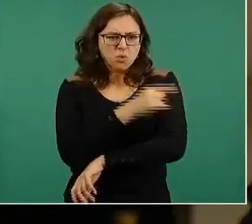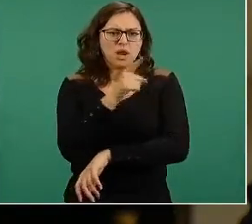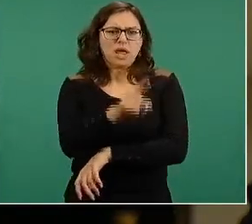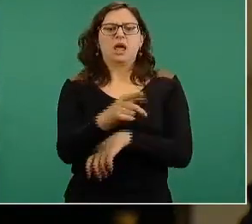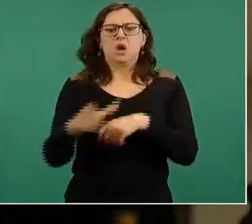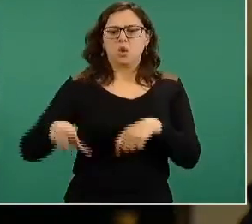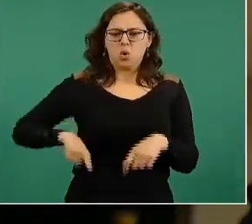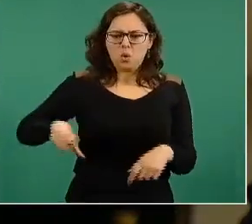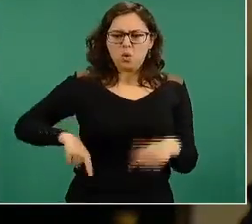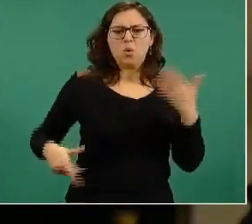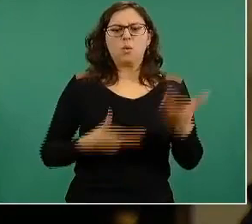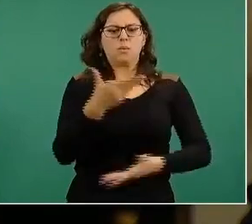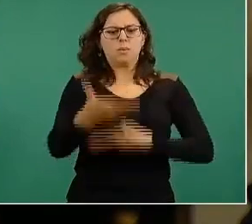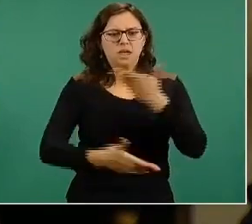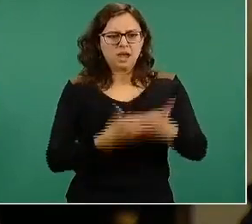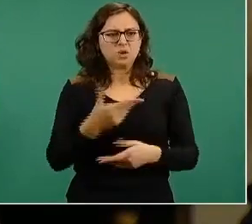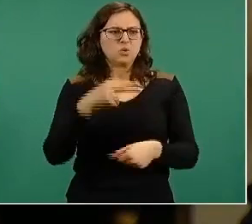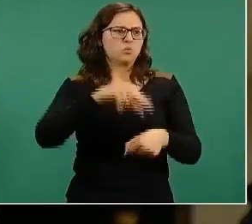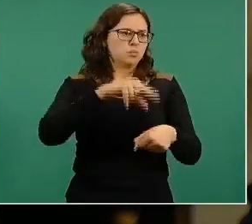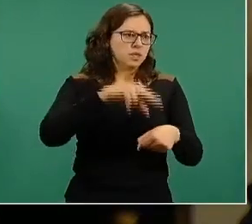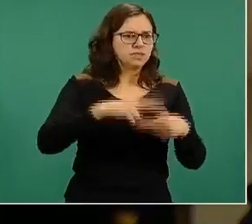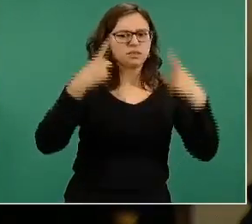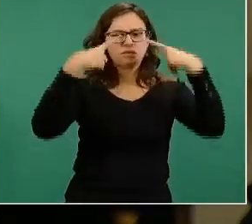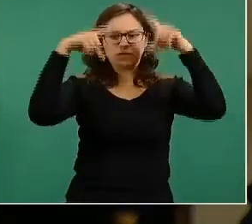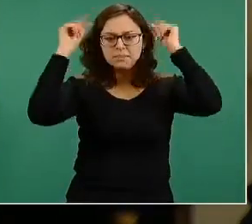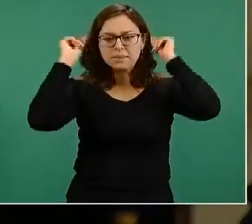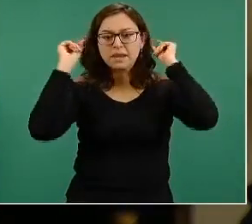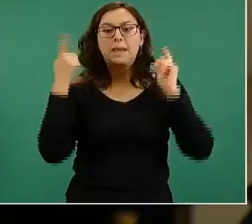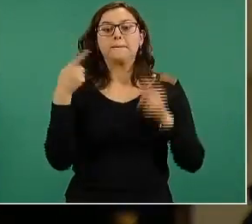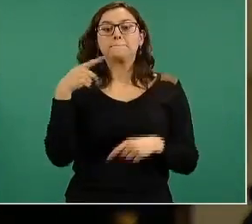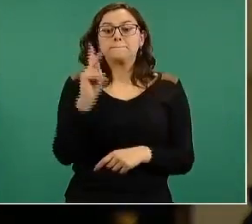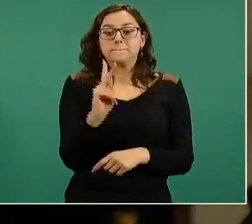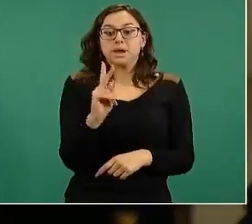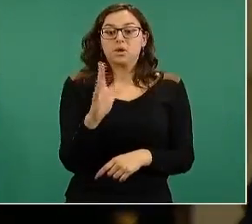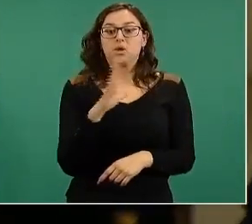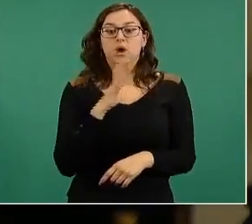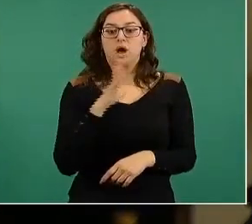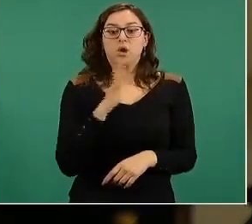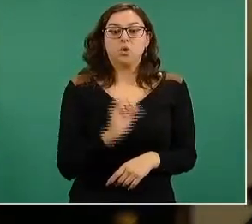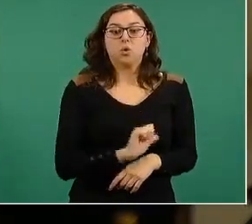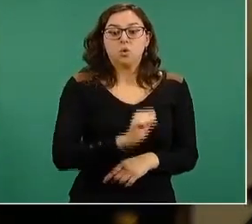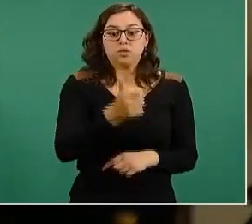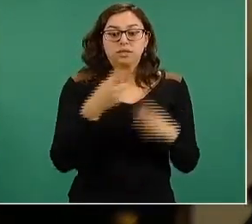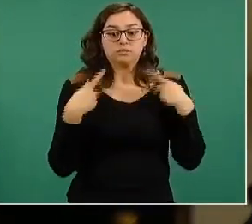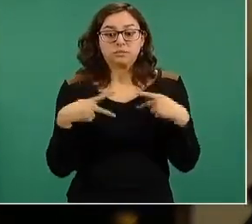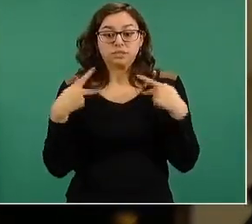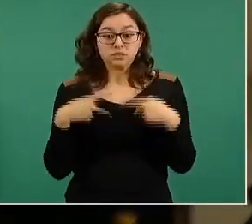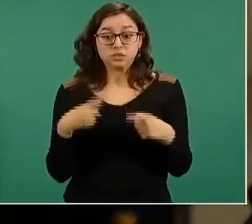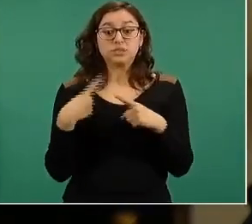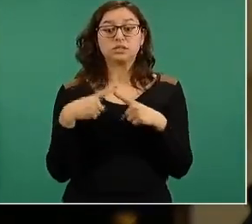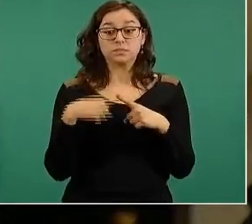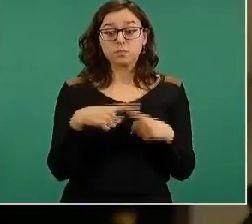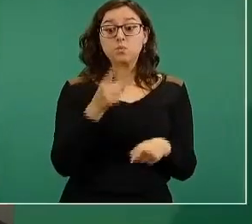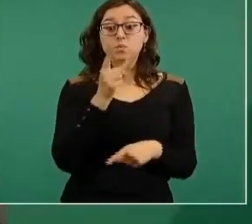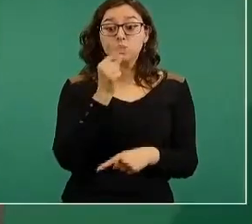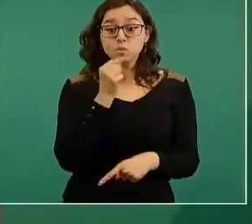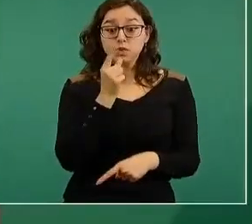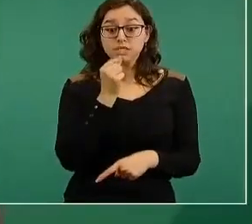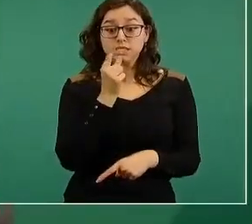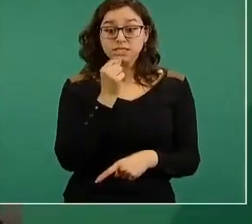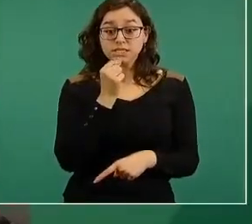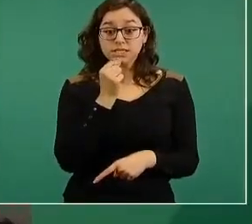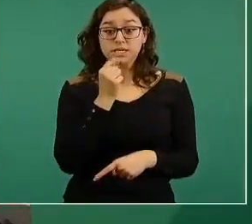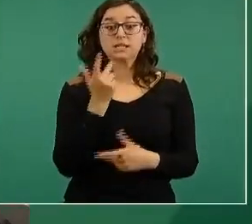pero hay otro personal que no sé si ya se esté empezando a tomar en cuenta, que en este caso son los policías, son estos